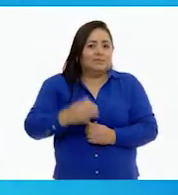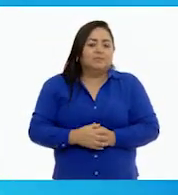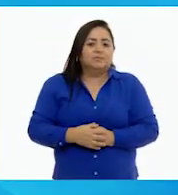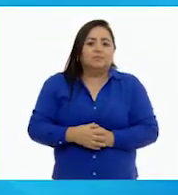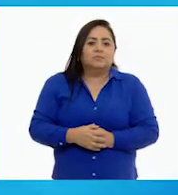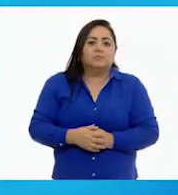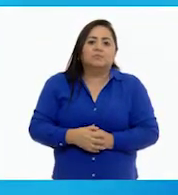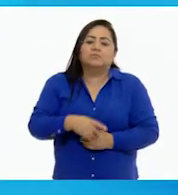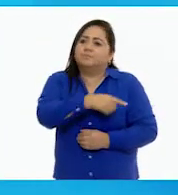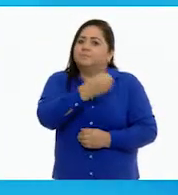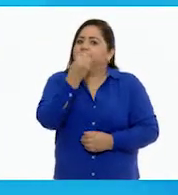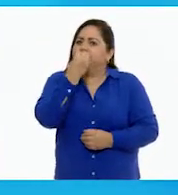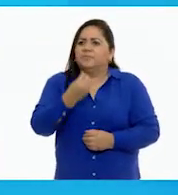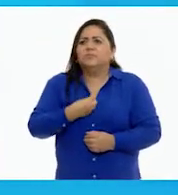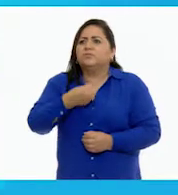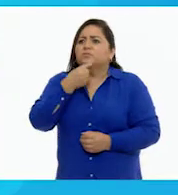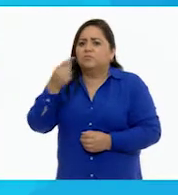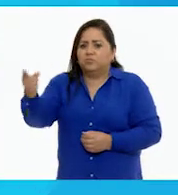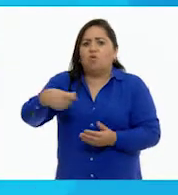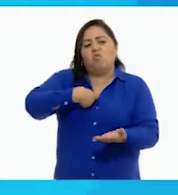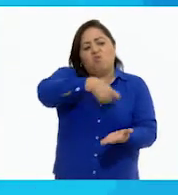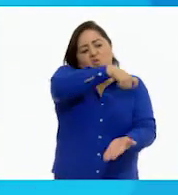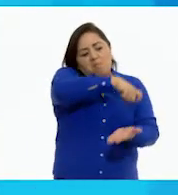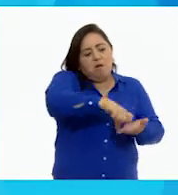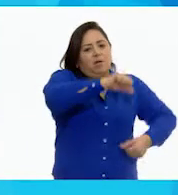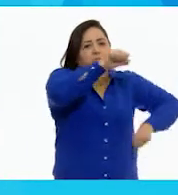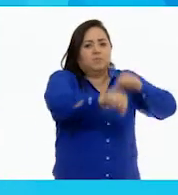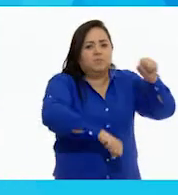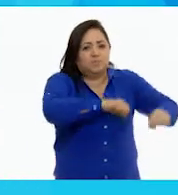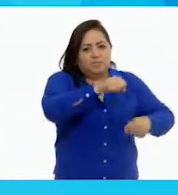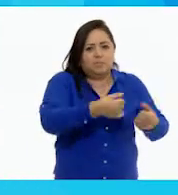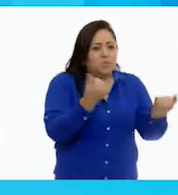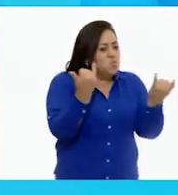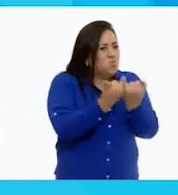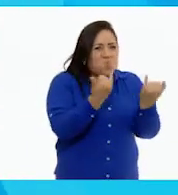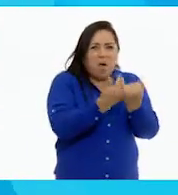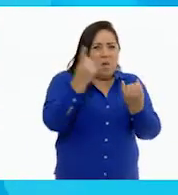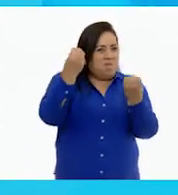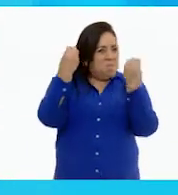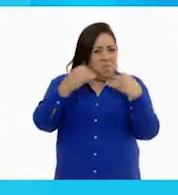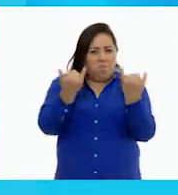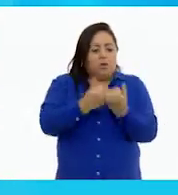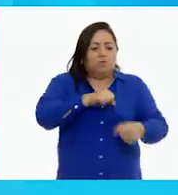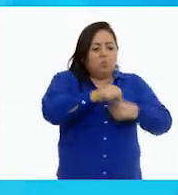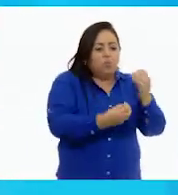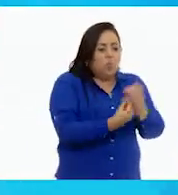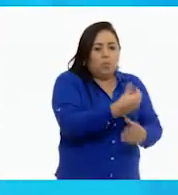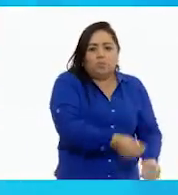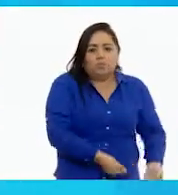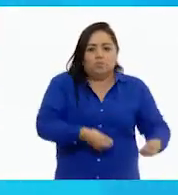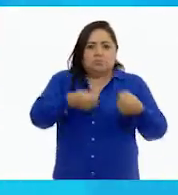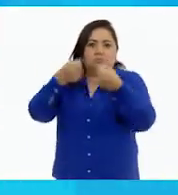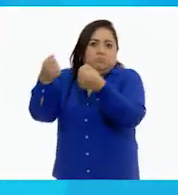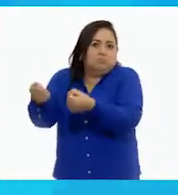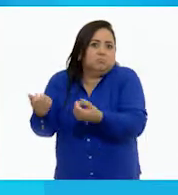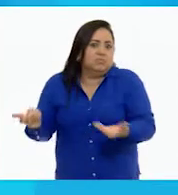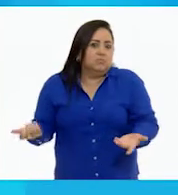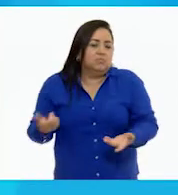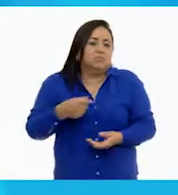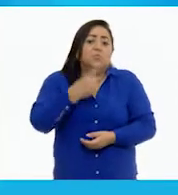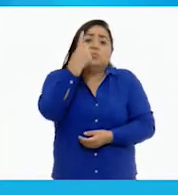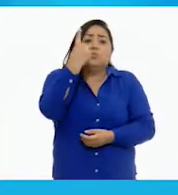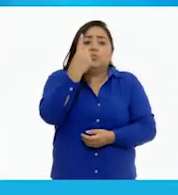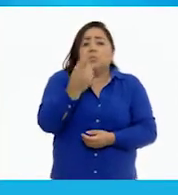Ofrecerle a Jaime el comprar una bicicleta igual a la que tenía. Lo único que le